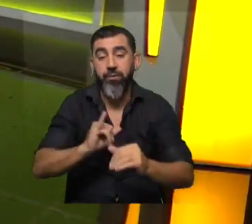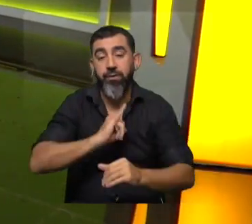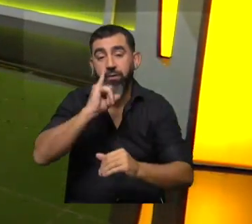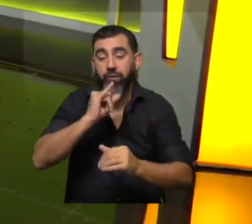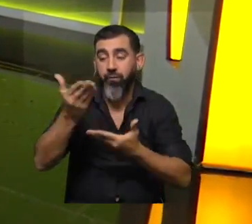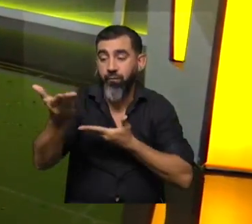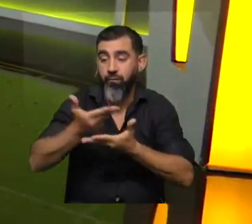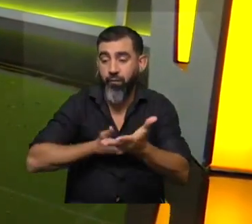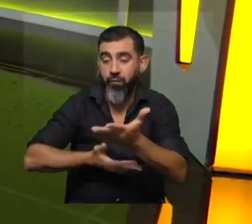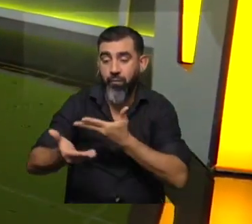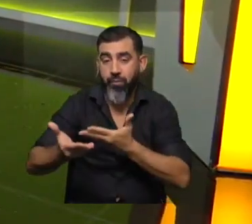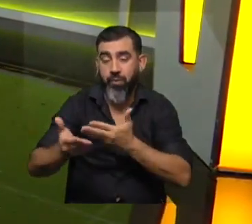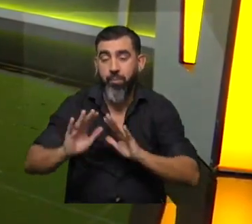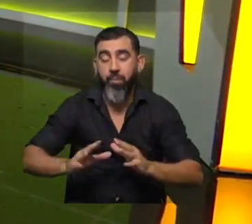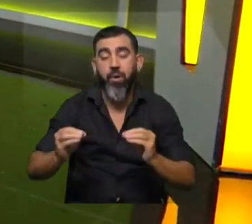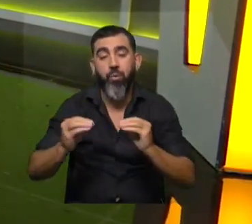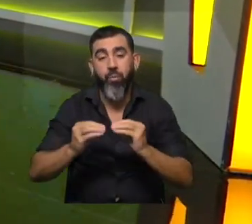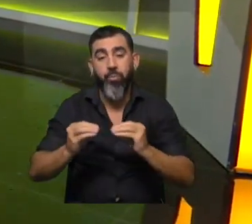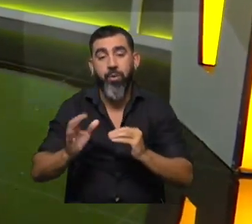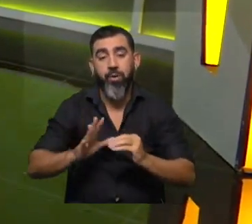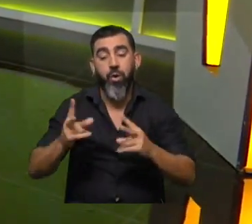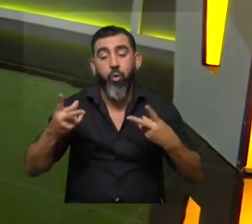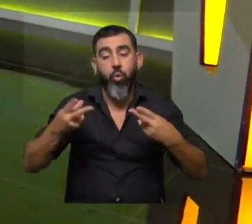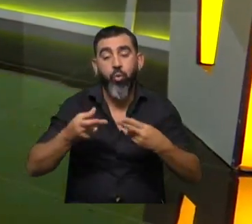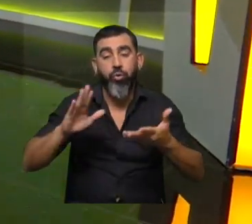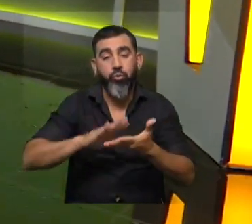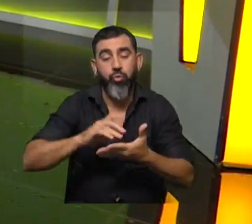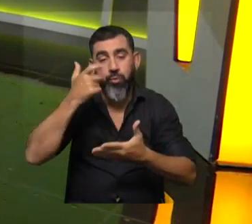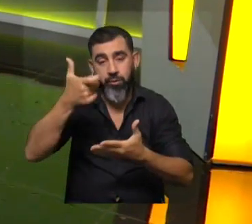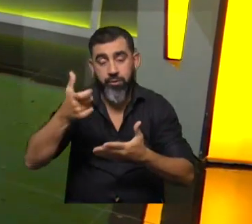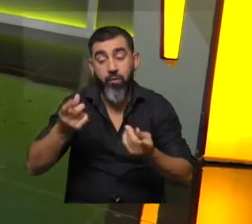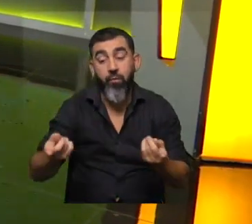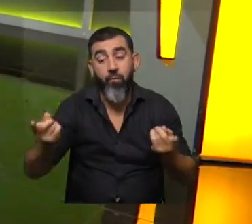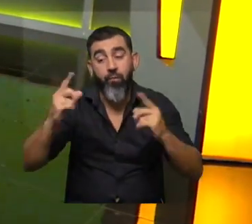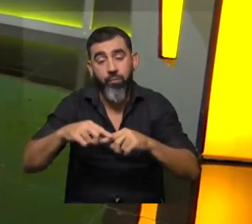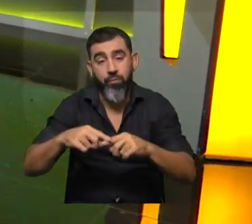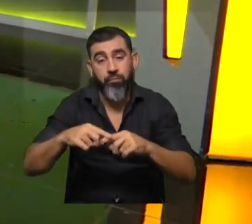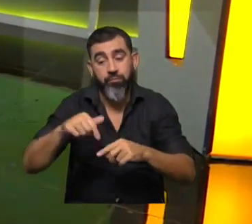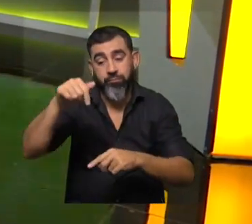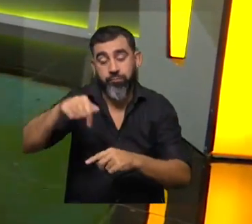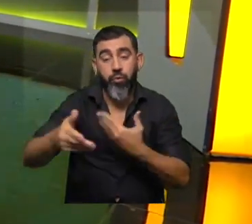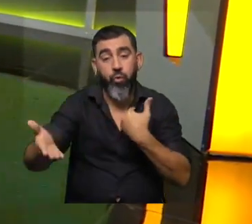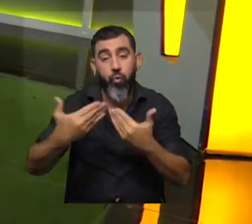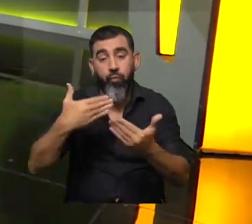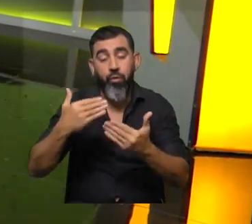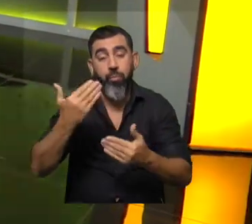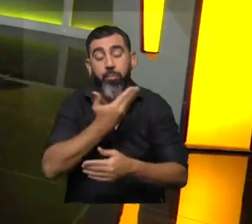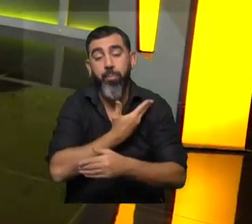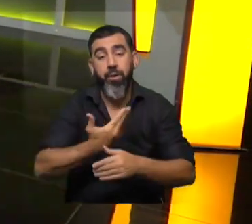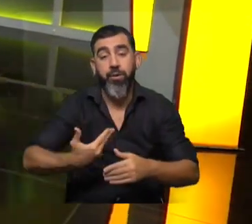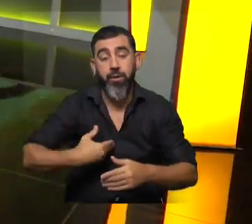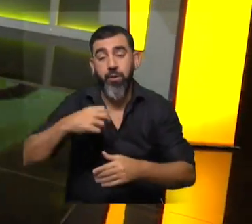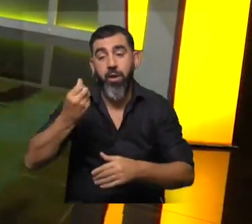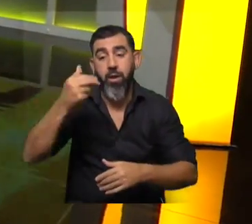acabamos de compartir y que elaboró Daniela Hiltfeld. Nueva pausa en Sobre Ciencia. A la vuelta estamos conversando con el presidente de